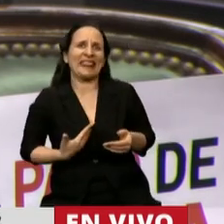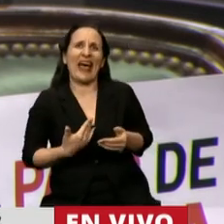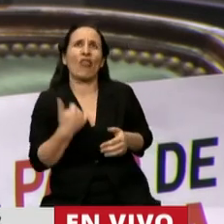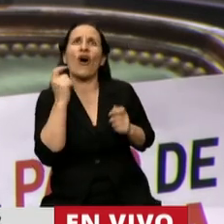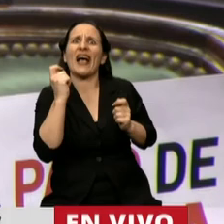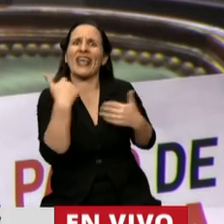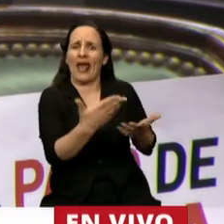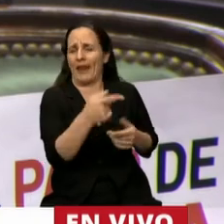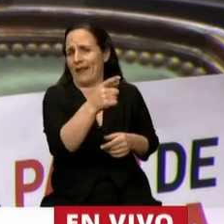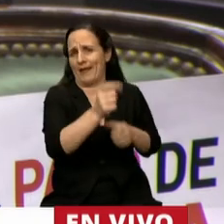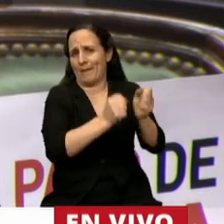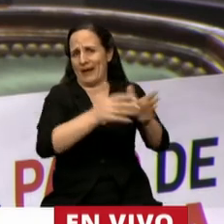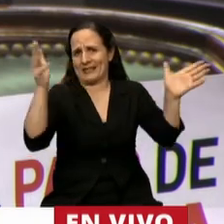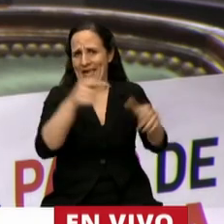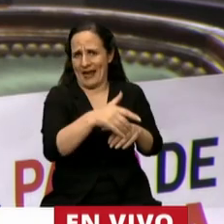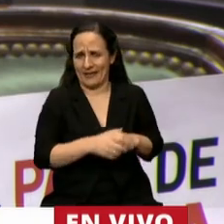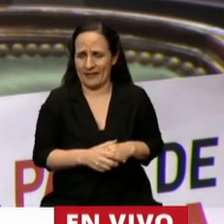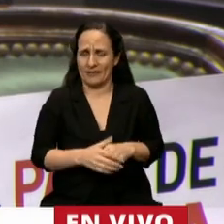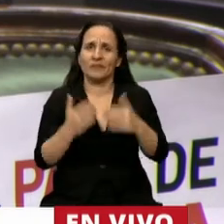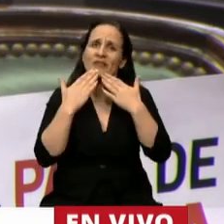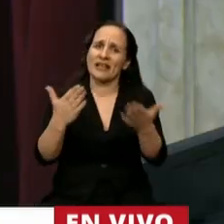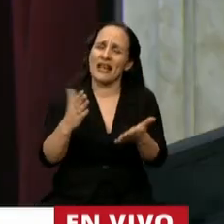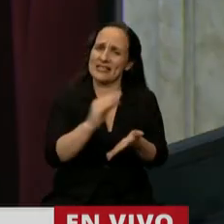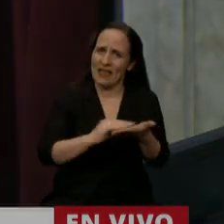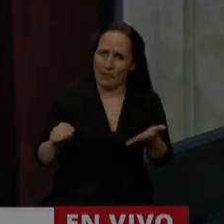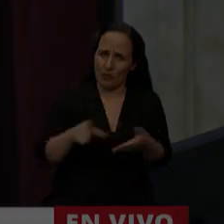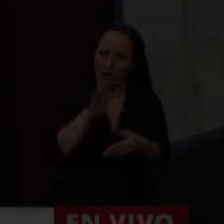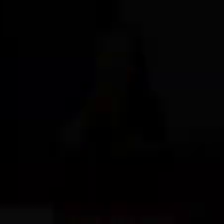Muchas gracias, Presidente. Gracias, Diputado Nicolás del Caño.